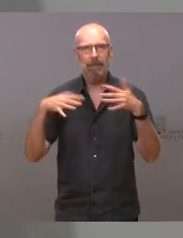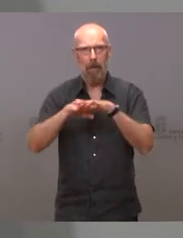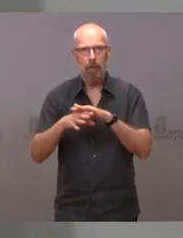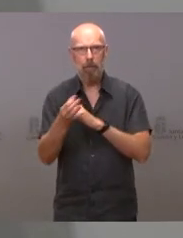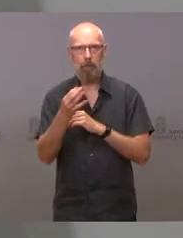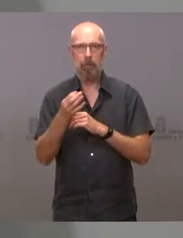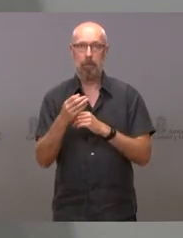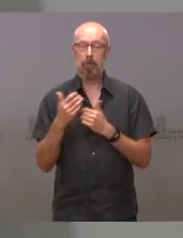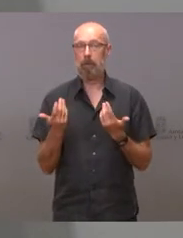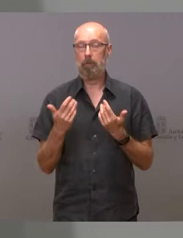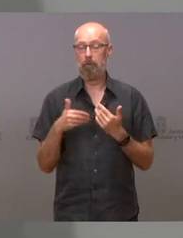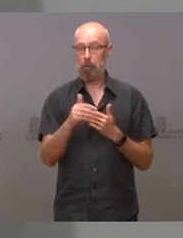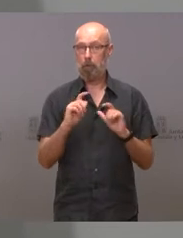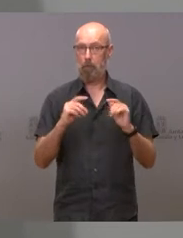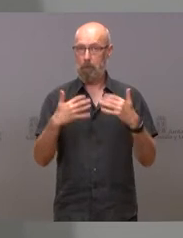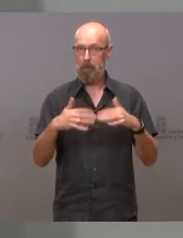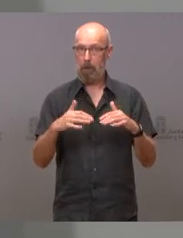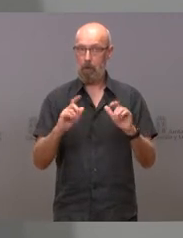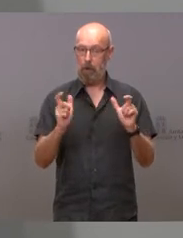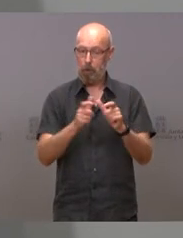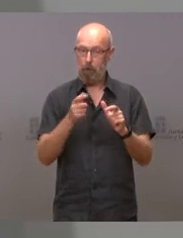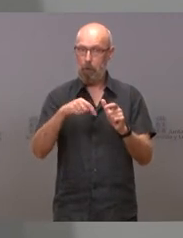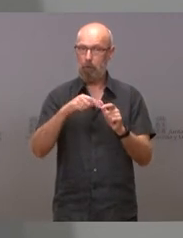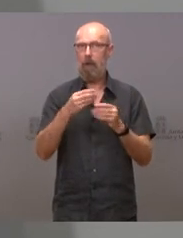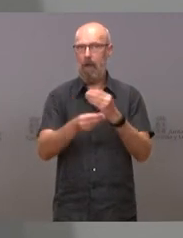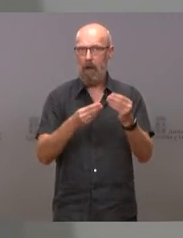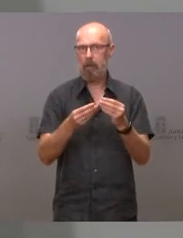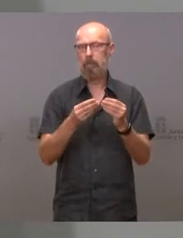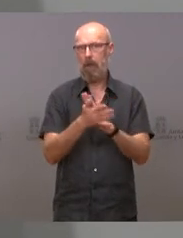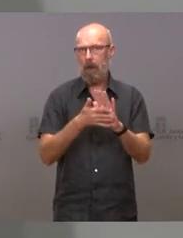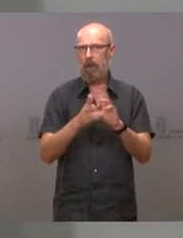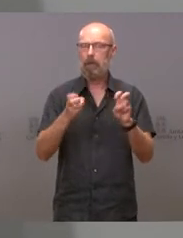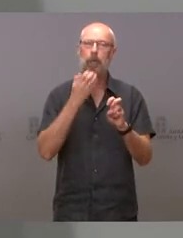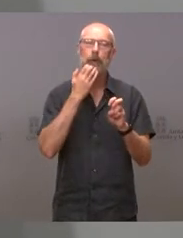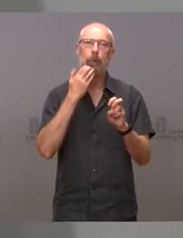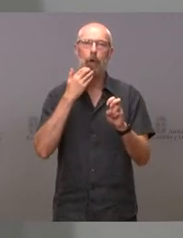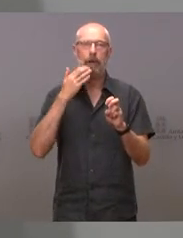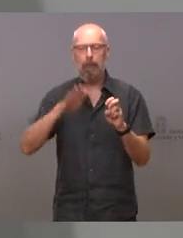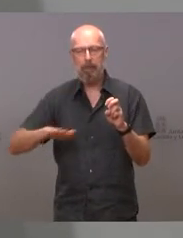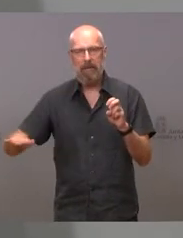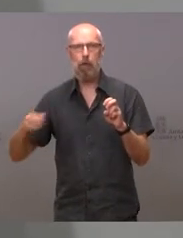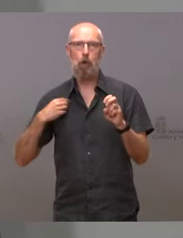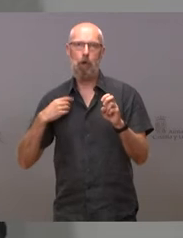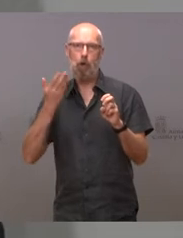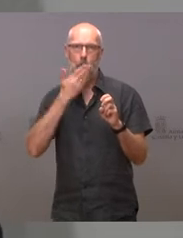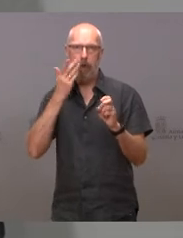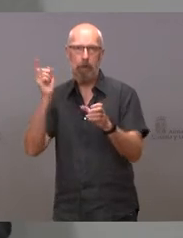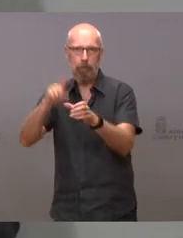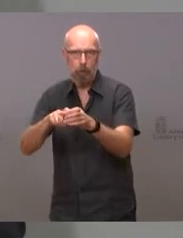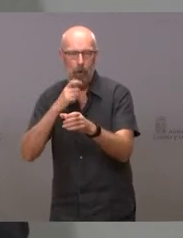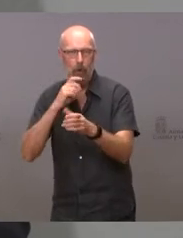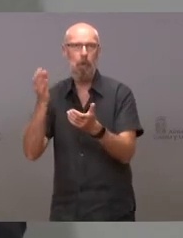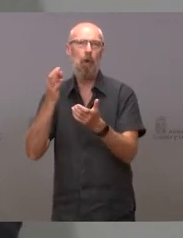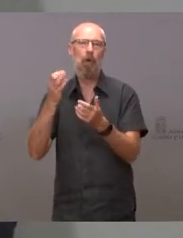miércoles trataremos todos los asuntos urgentes, entre otros la escolarización de los menores, todas aquellas medidas que sean, insisto,